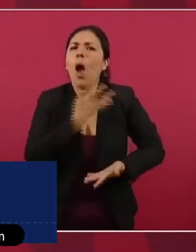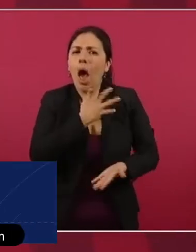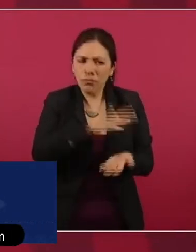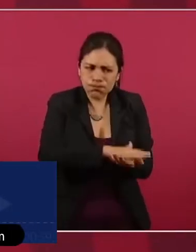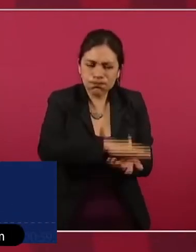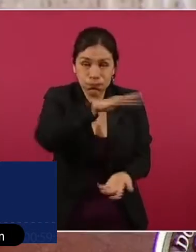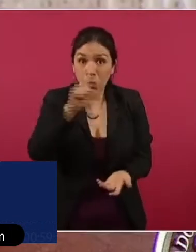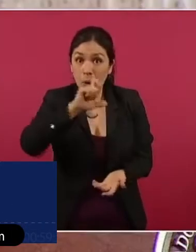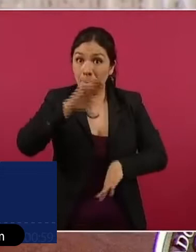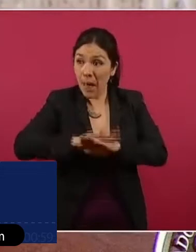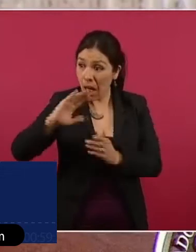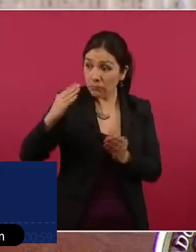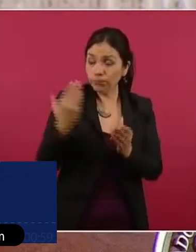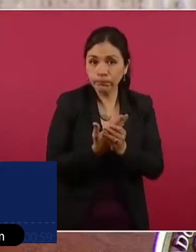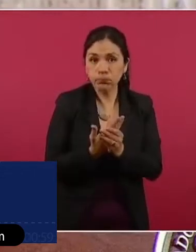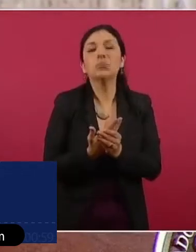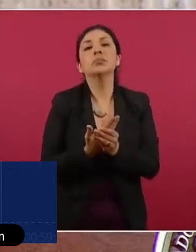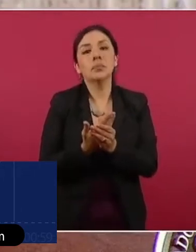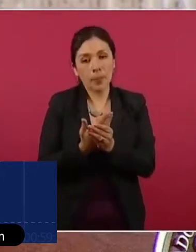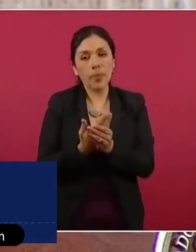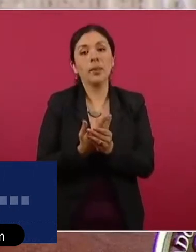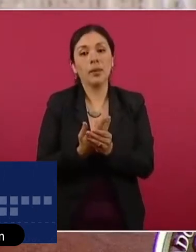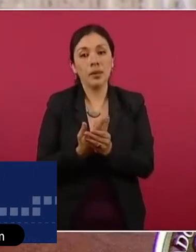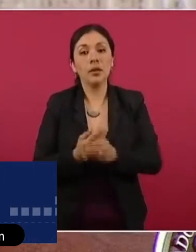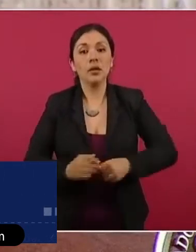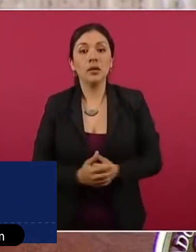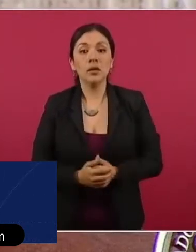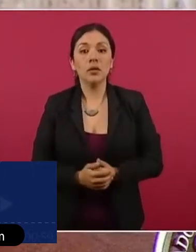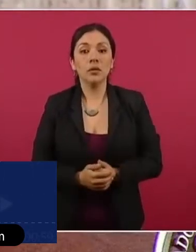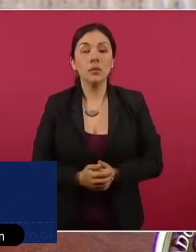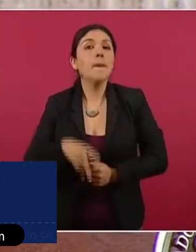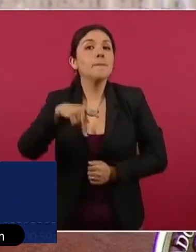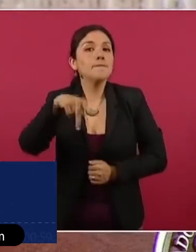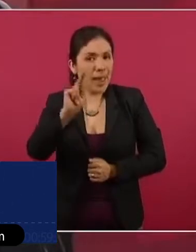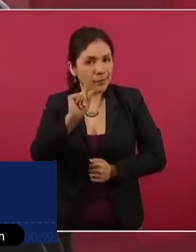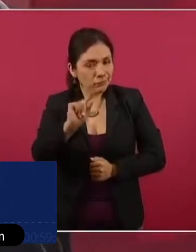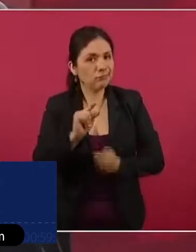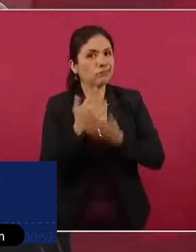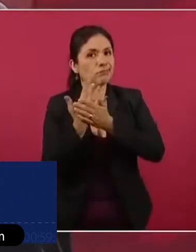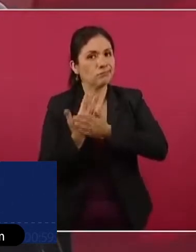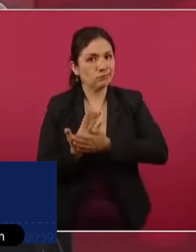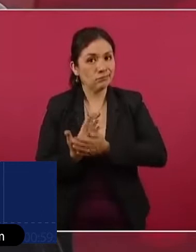pero vamos a esperarnos.